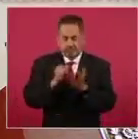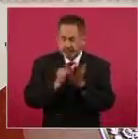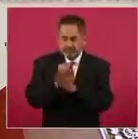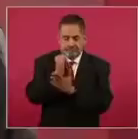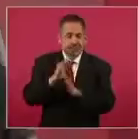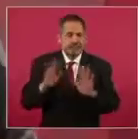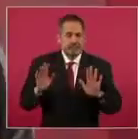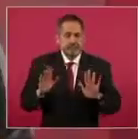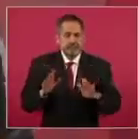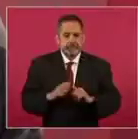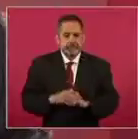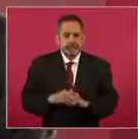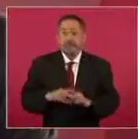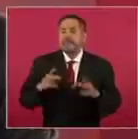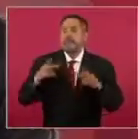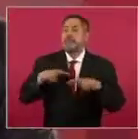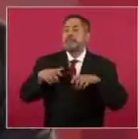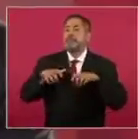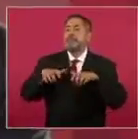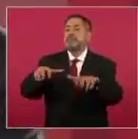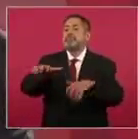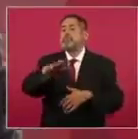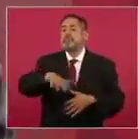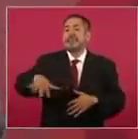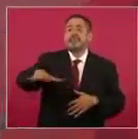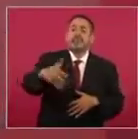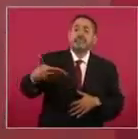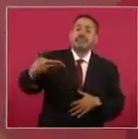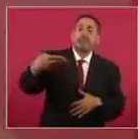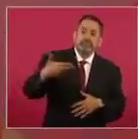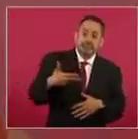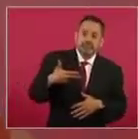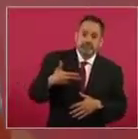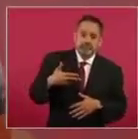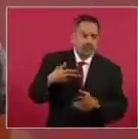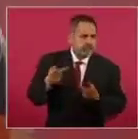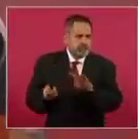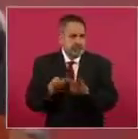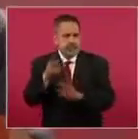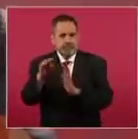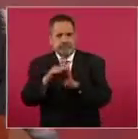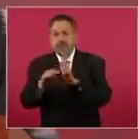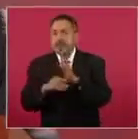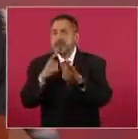Sólo si el pueblo lo pide en una consulta,